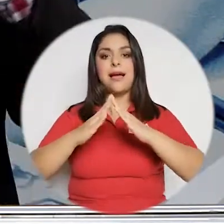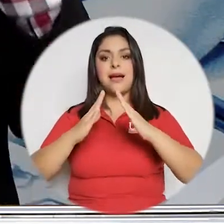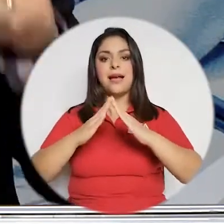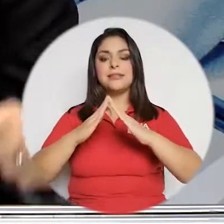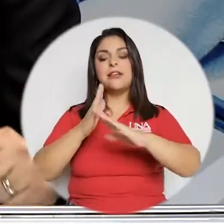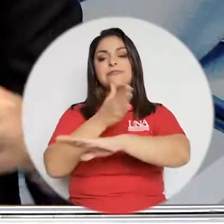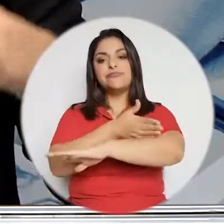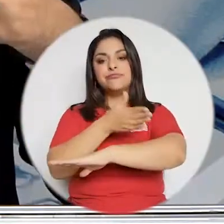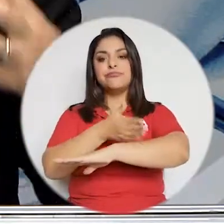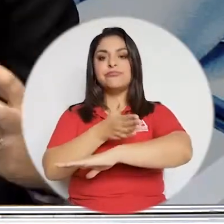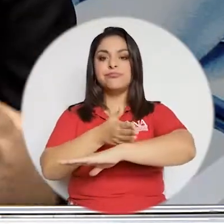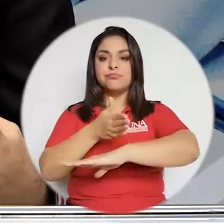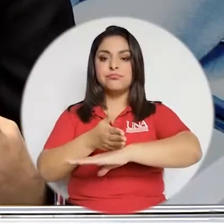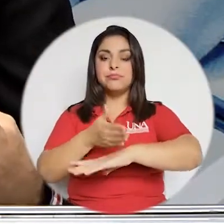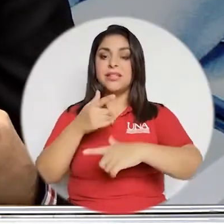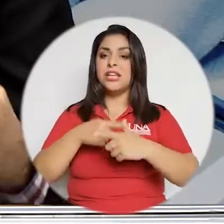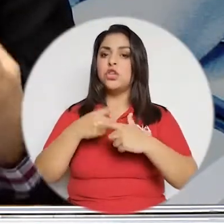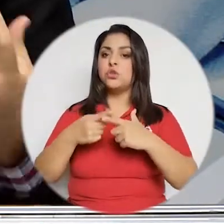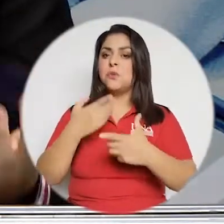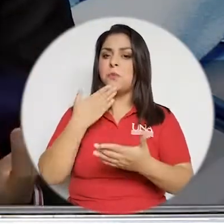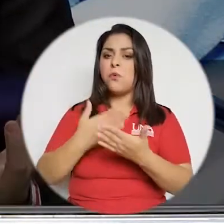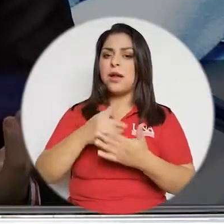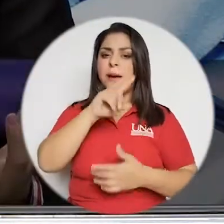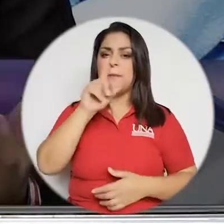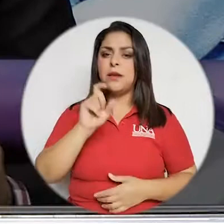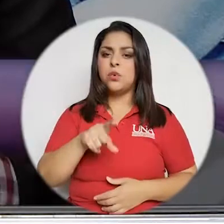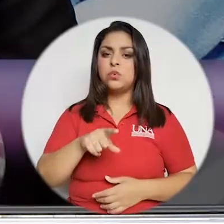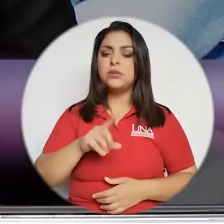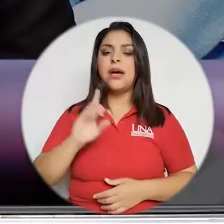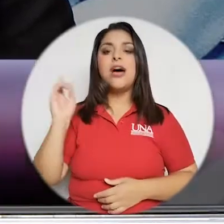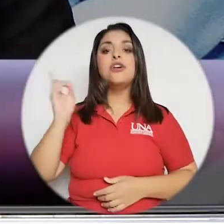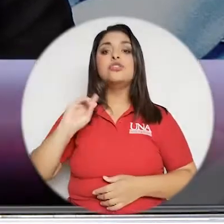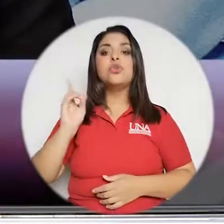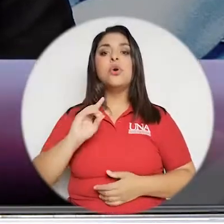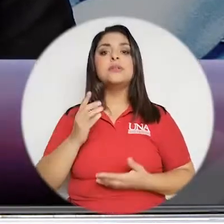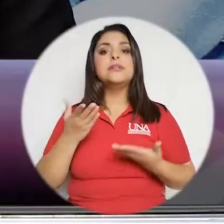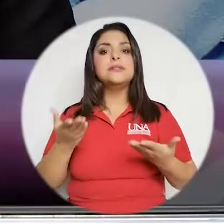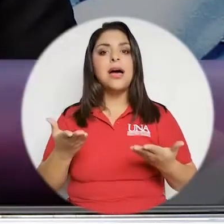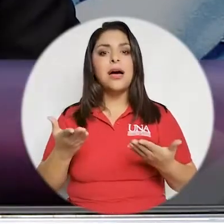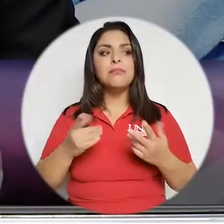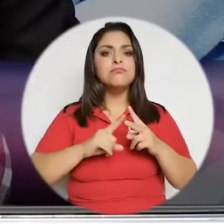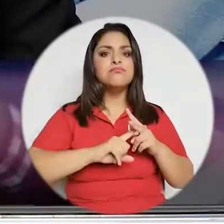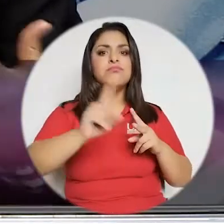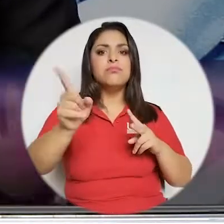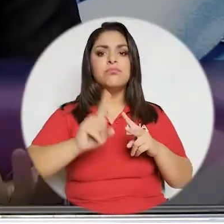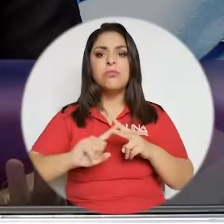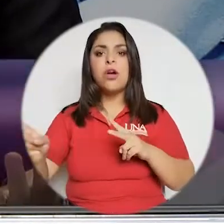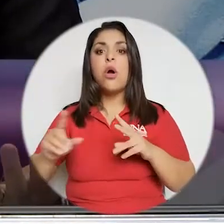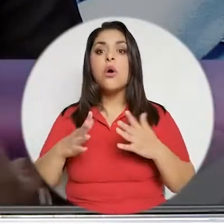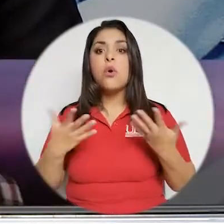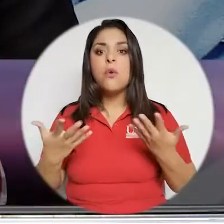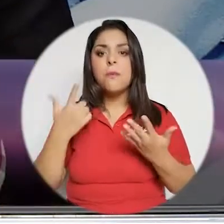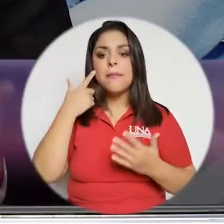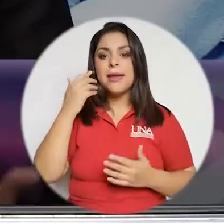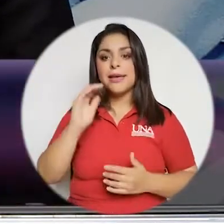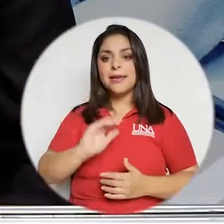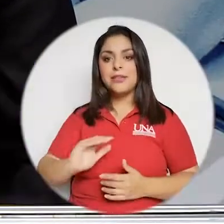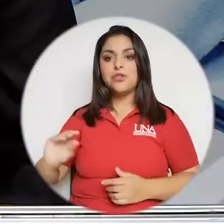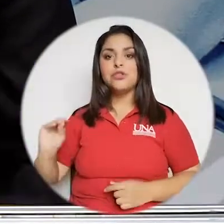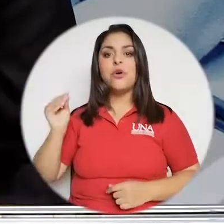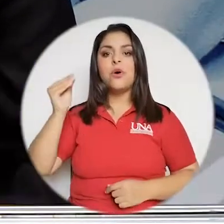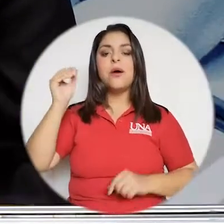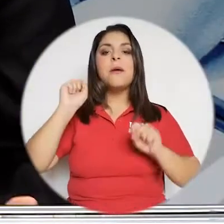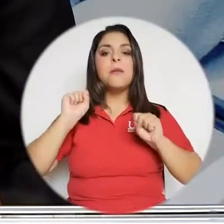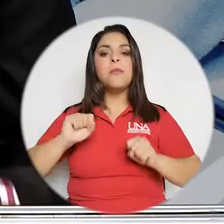tenemos que la situación en la casa también ha desmejorado. Entonces, una buena pregunta es dónde están esas válvulas de